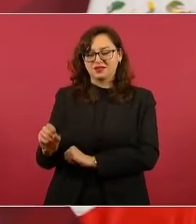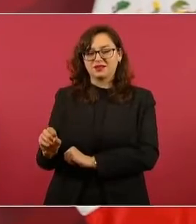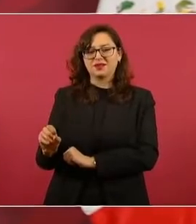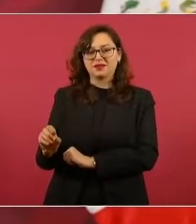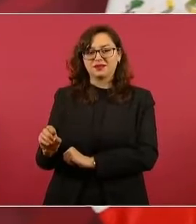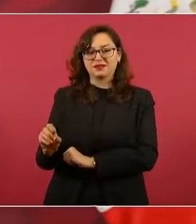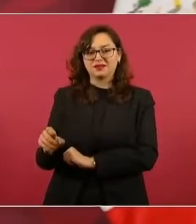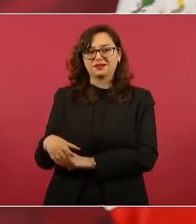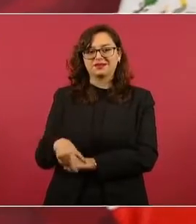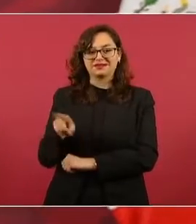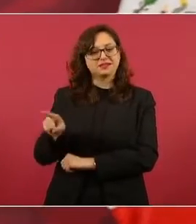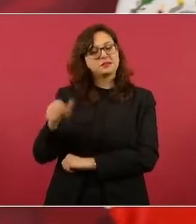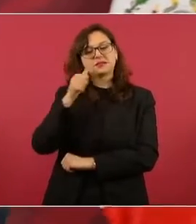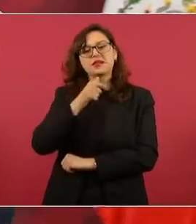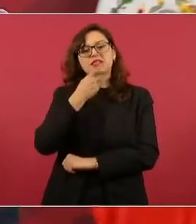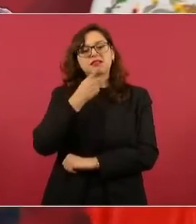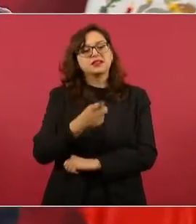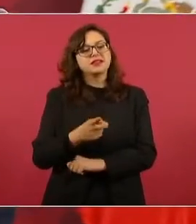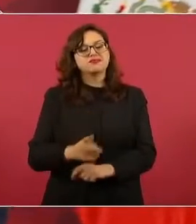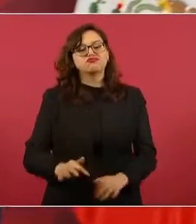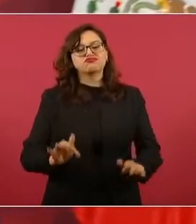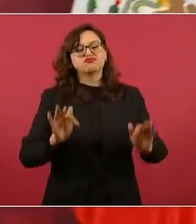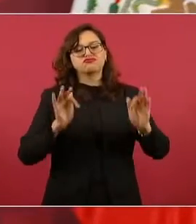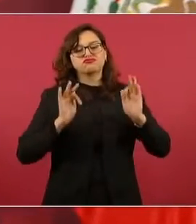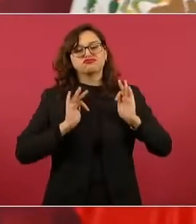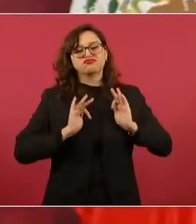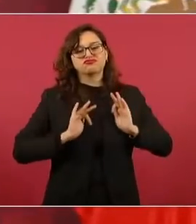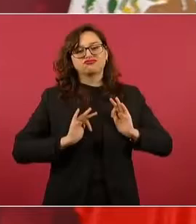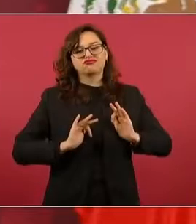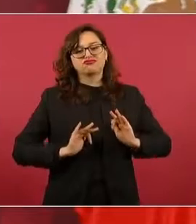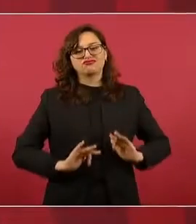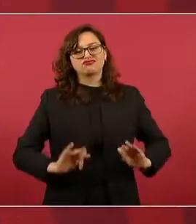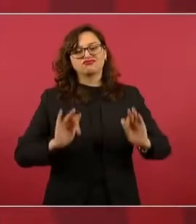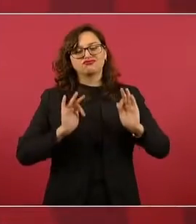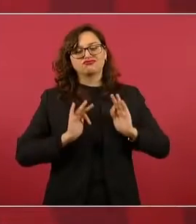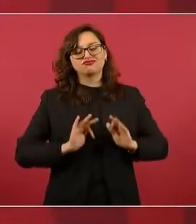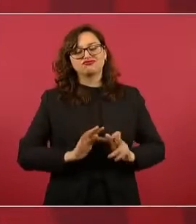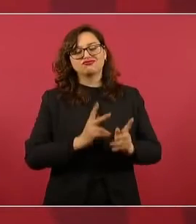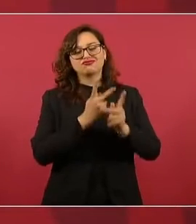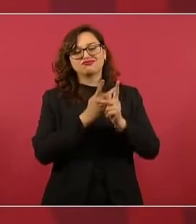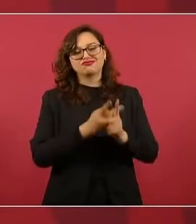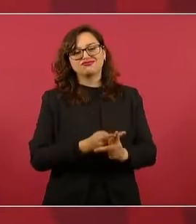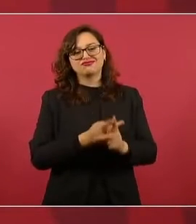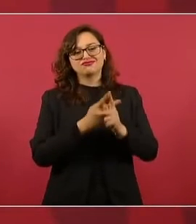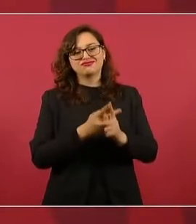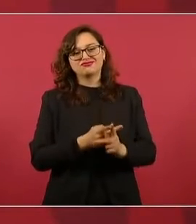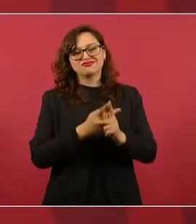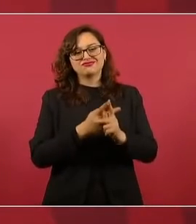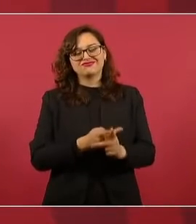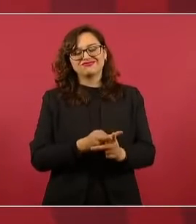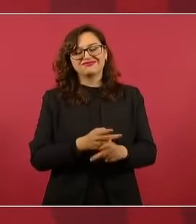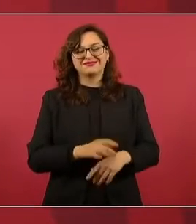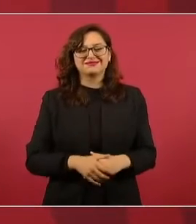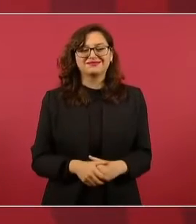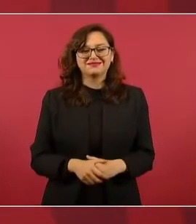Serenidad y paciencia, diría Calimán.